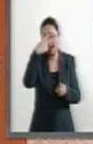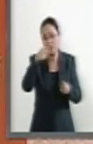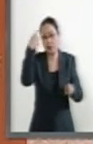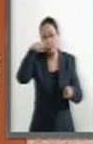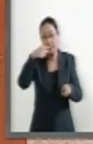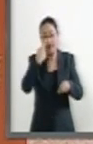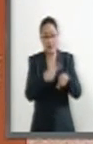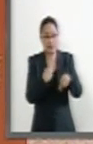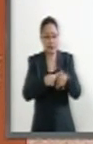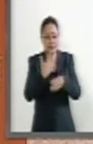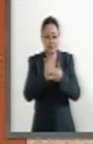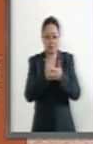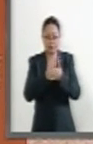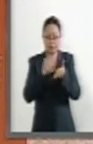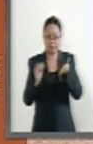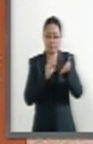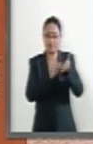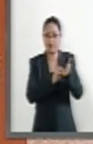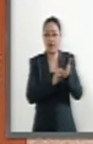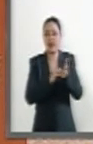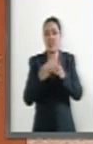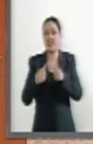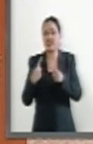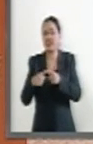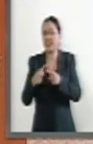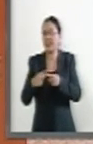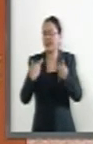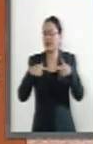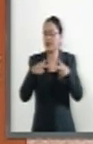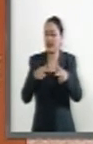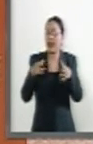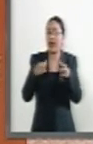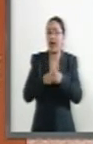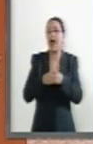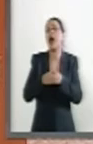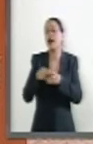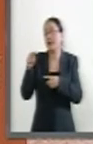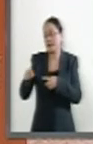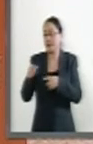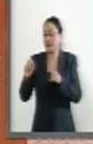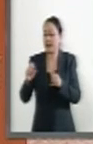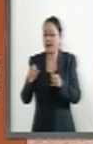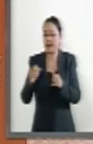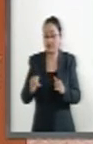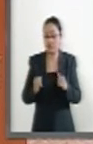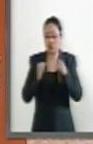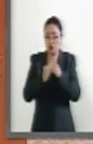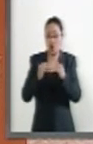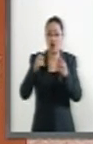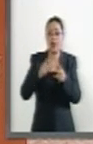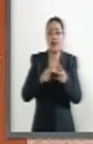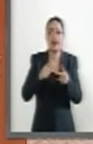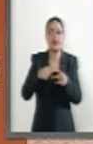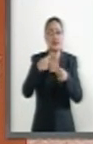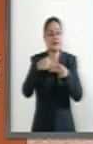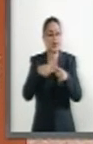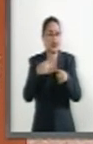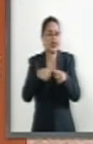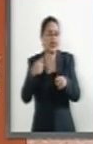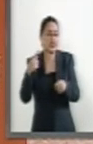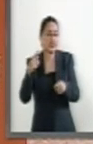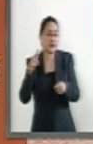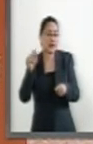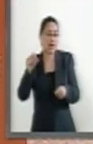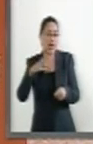Enfermedades, el cual estará integrado por representantes de las dependencias y entidades de la administración